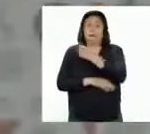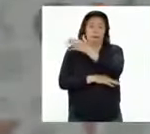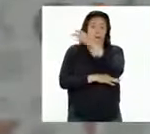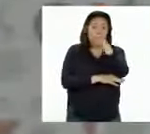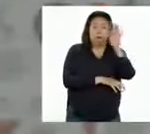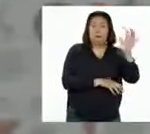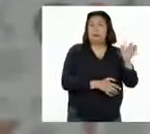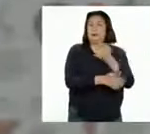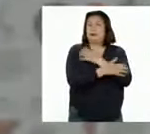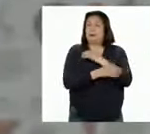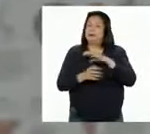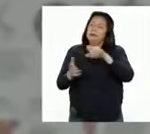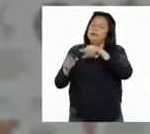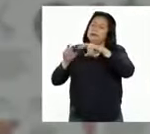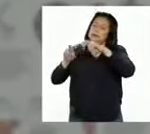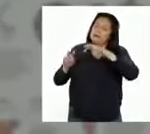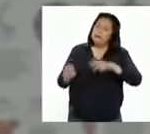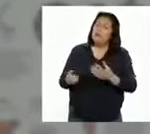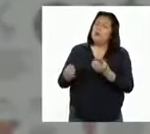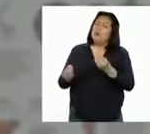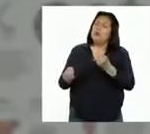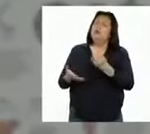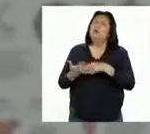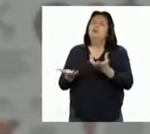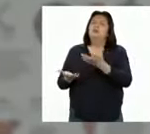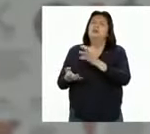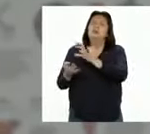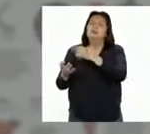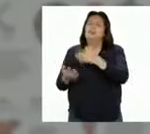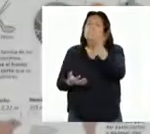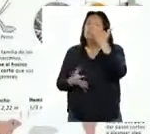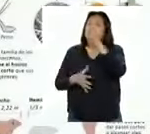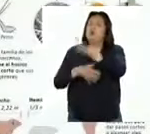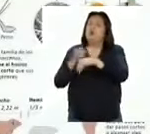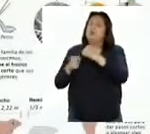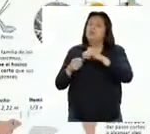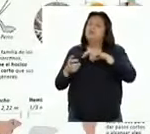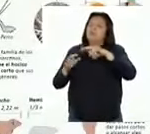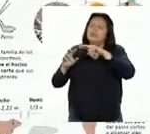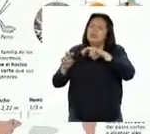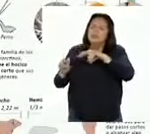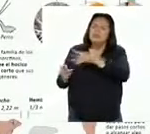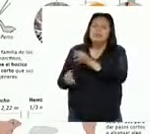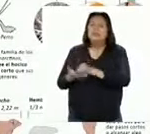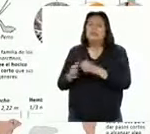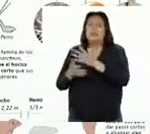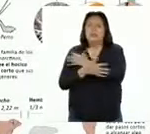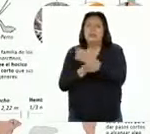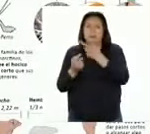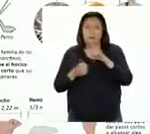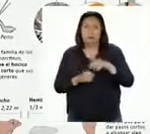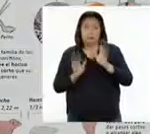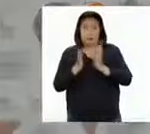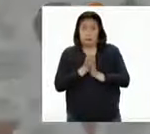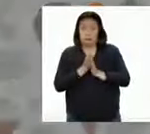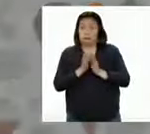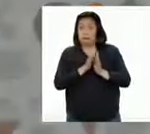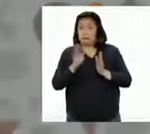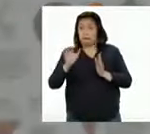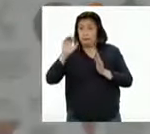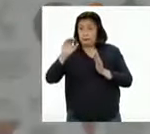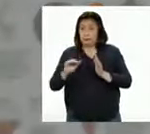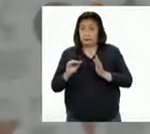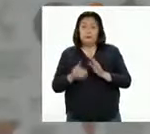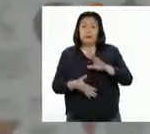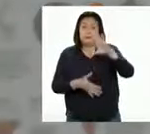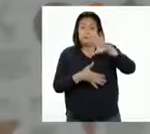Lambayeque se estudia el comportamiento de los osos de anteojos desde hace 5 años. Además, en la parte inferior izquierda vemos que hay